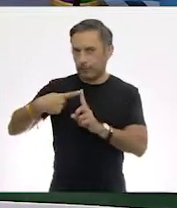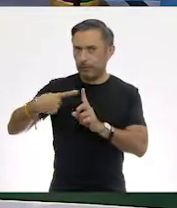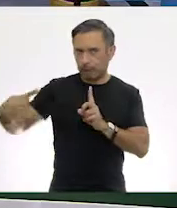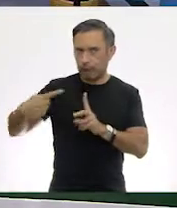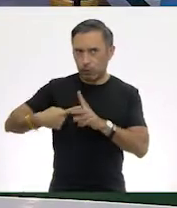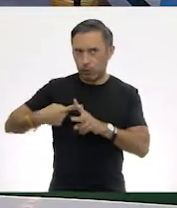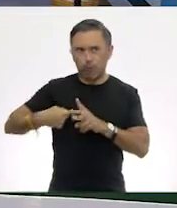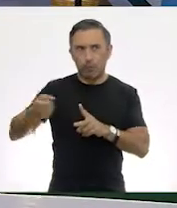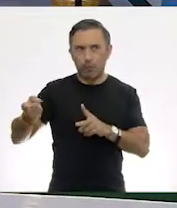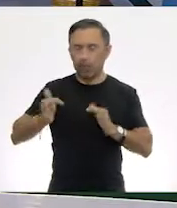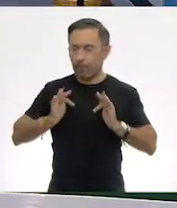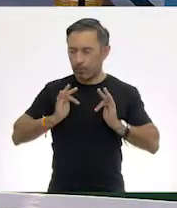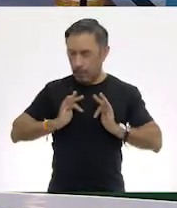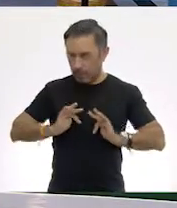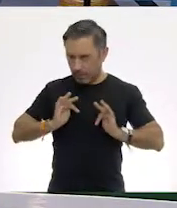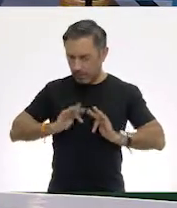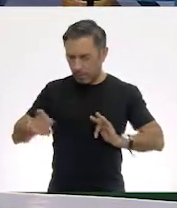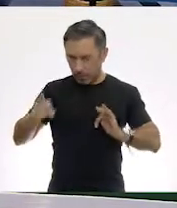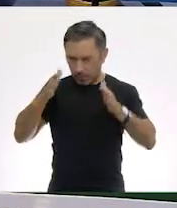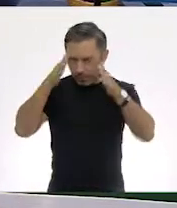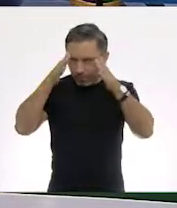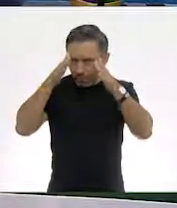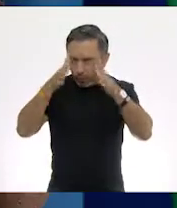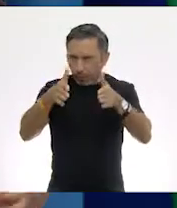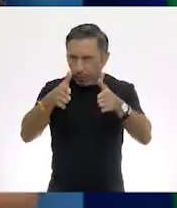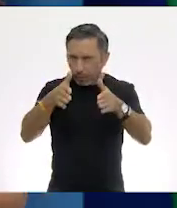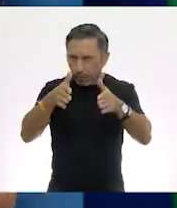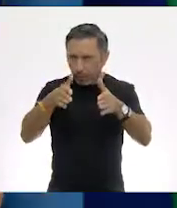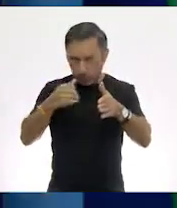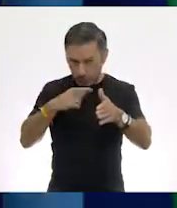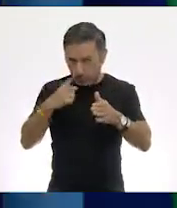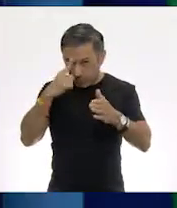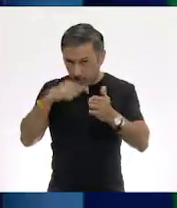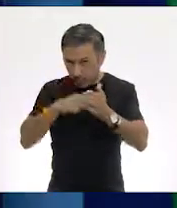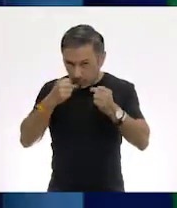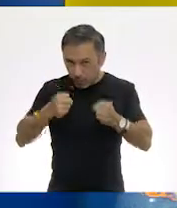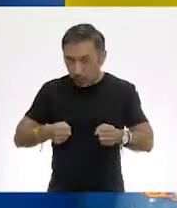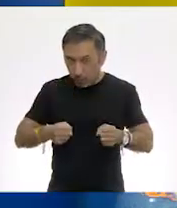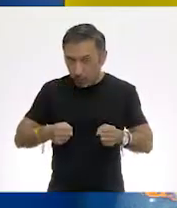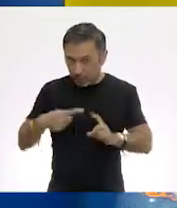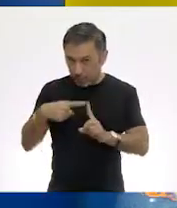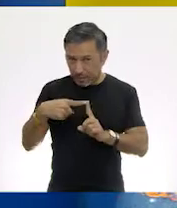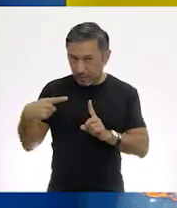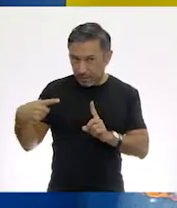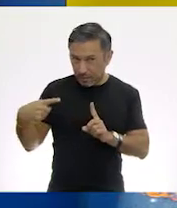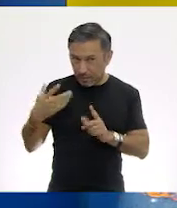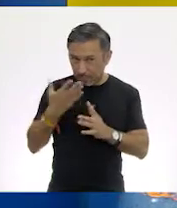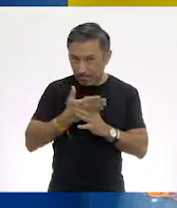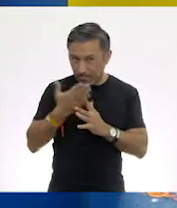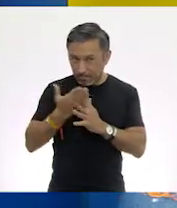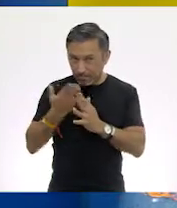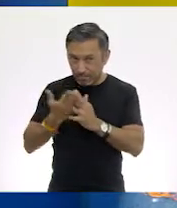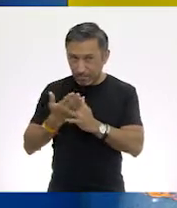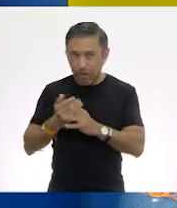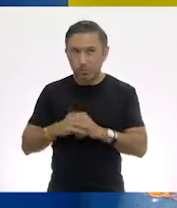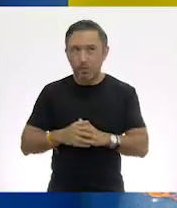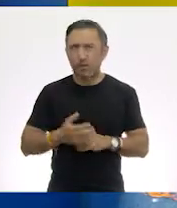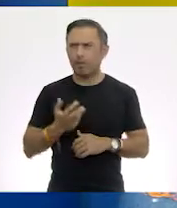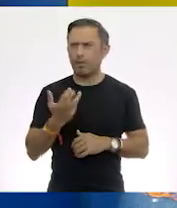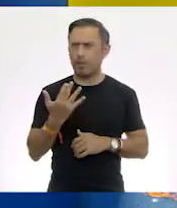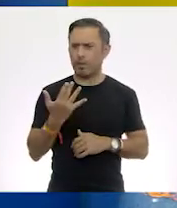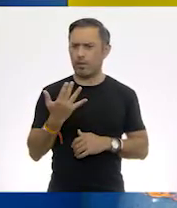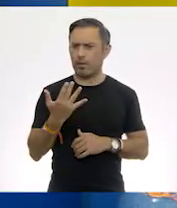tranquilo, enfoca. ¿Seguro que volvemos a dividir? Eh, pues los 50 kilos